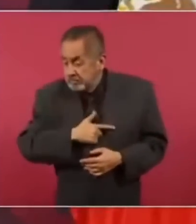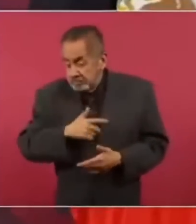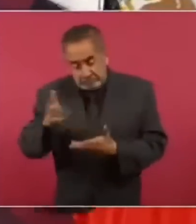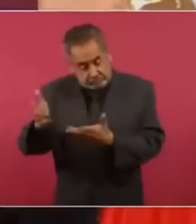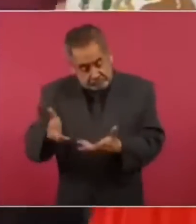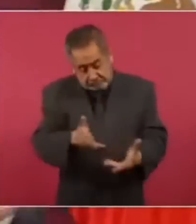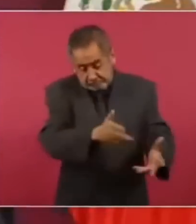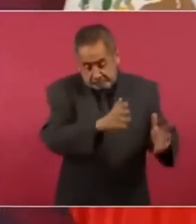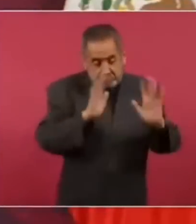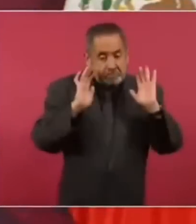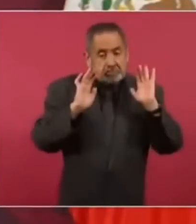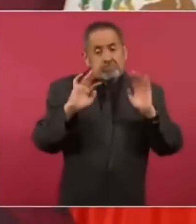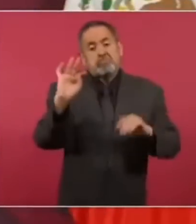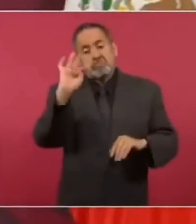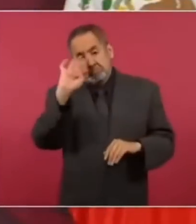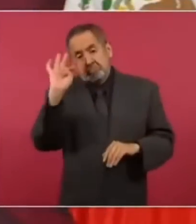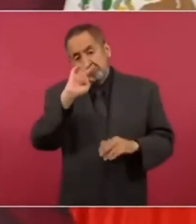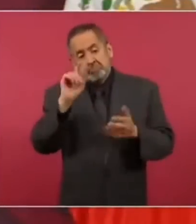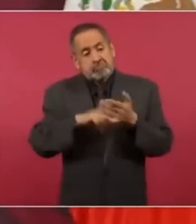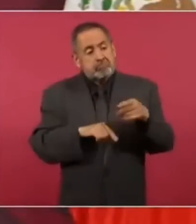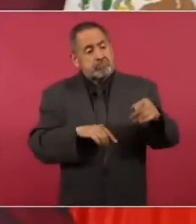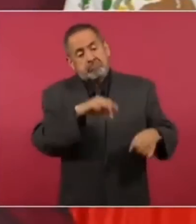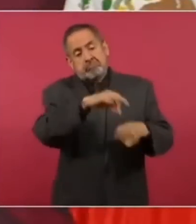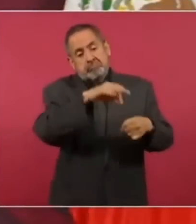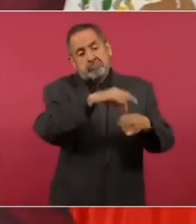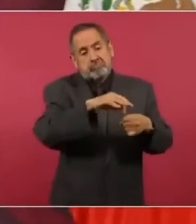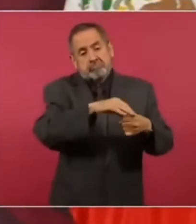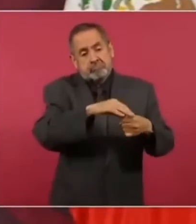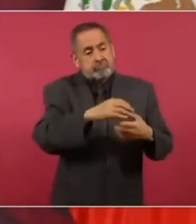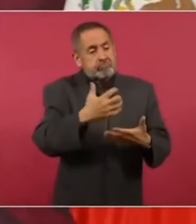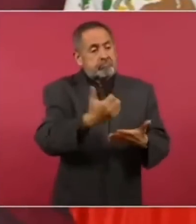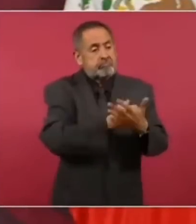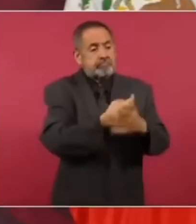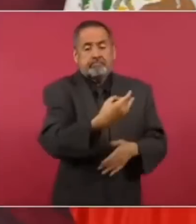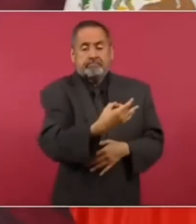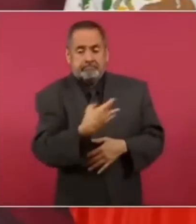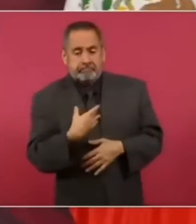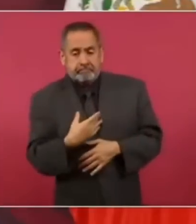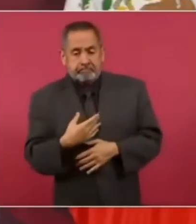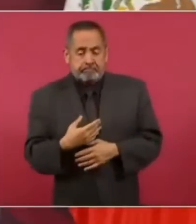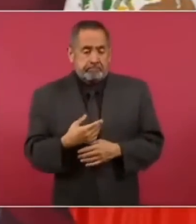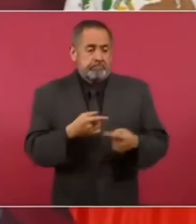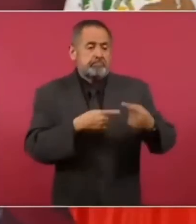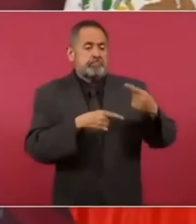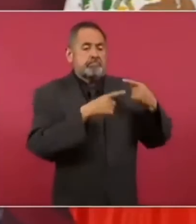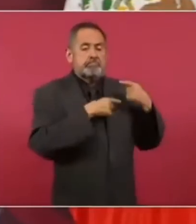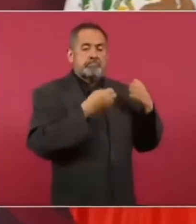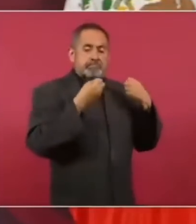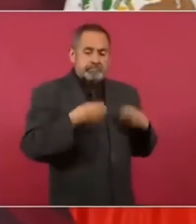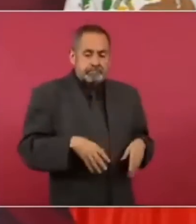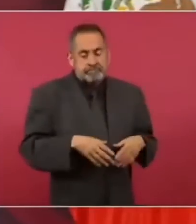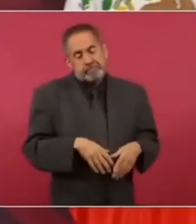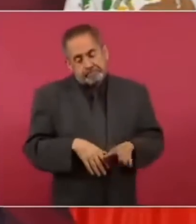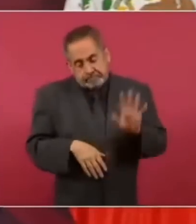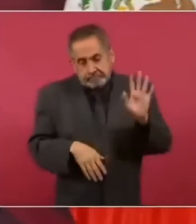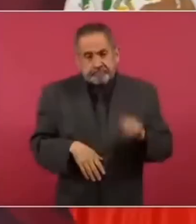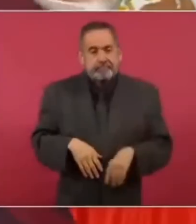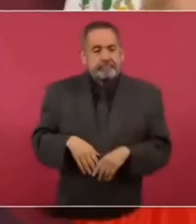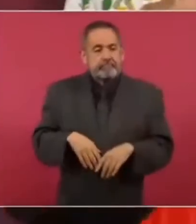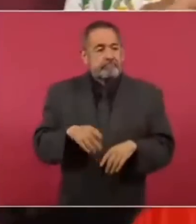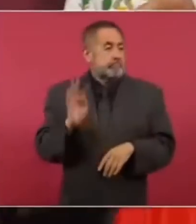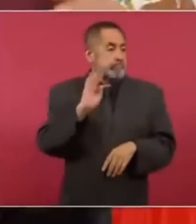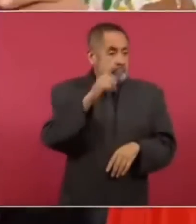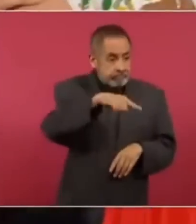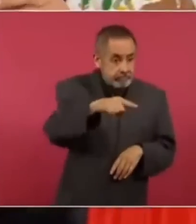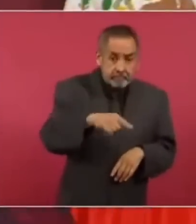así puede puede lograrse ese retroceso por la vía legal y se